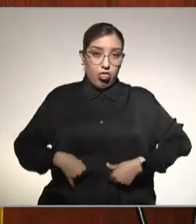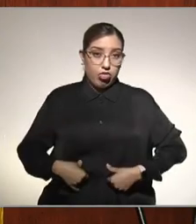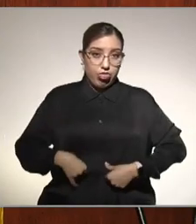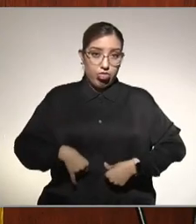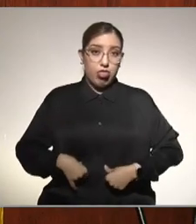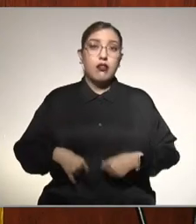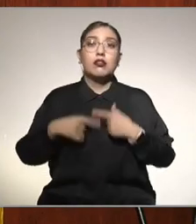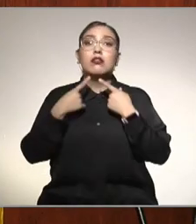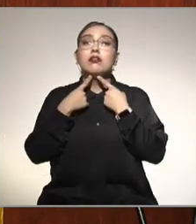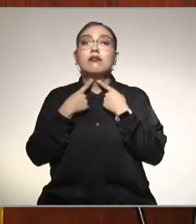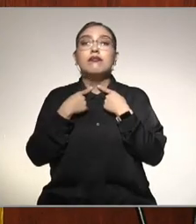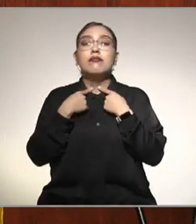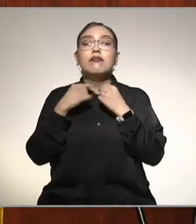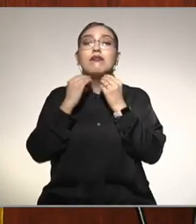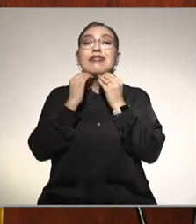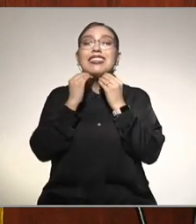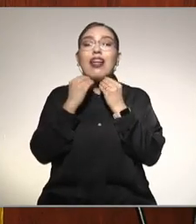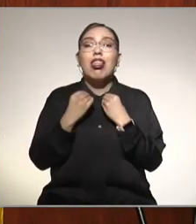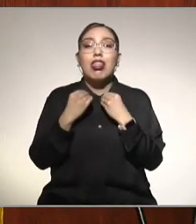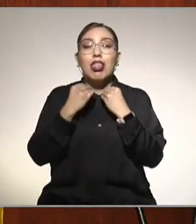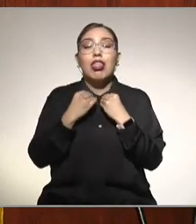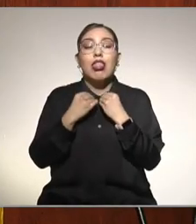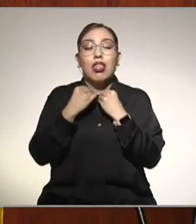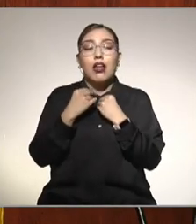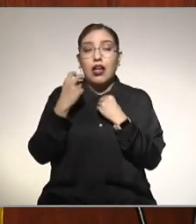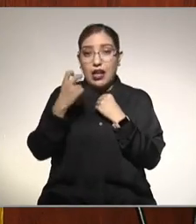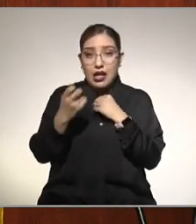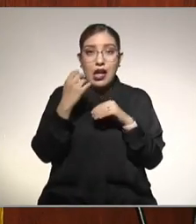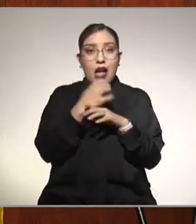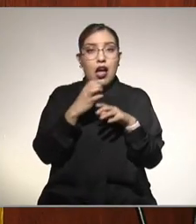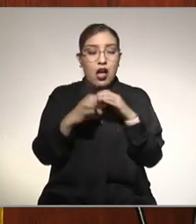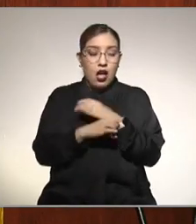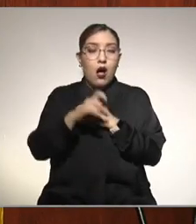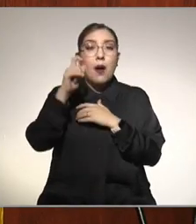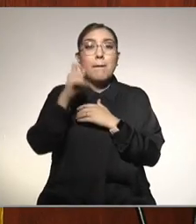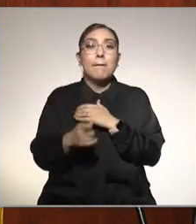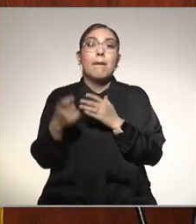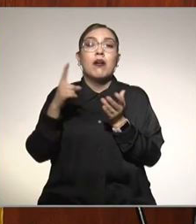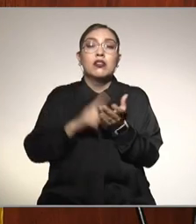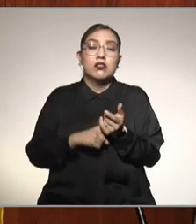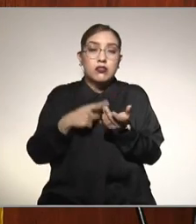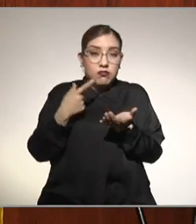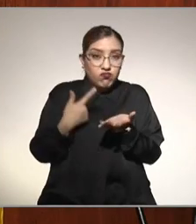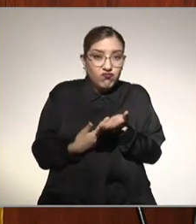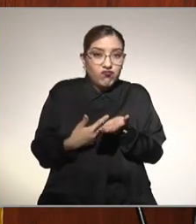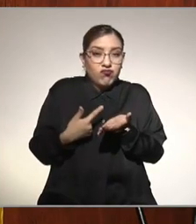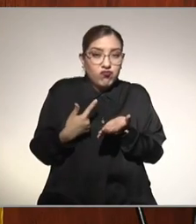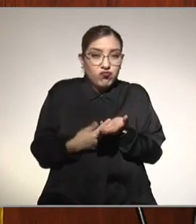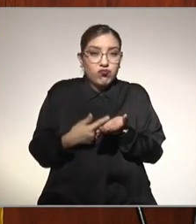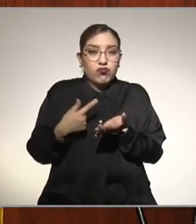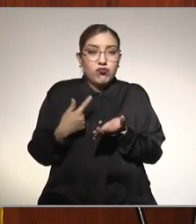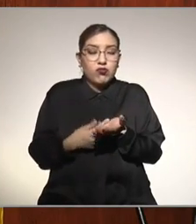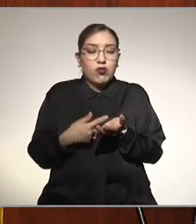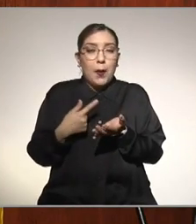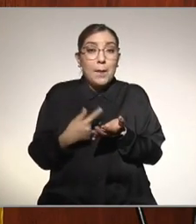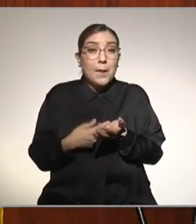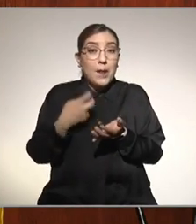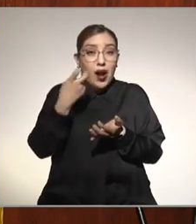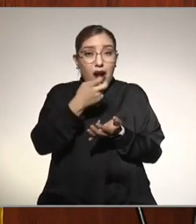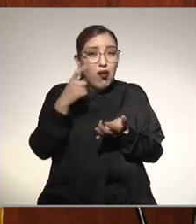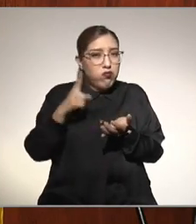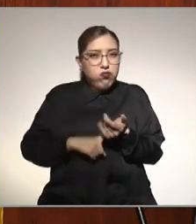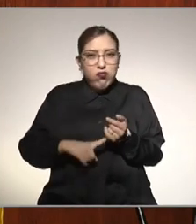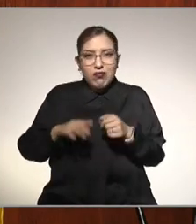hepatocito que es la célula habitual o normal del hígado empieza a almacenar grasa además dentro del hepatocito